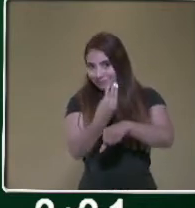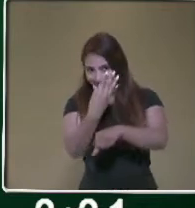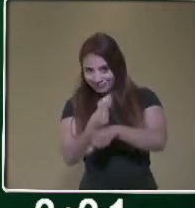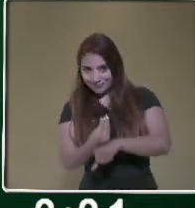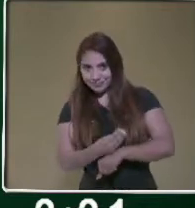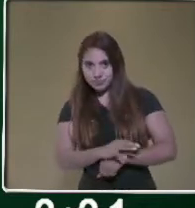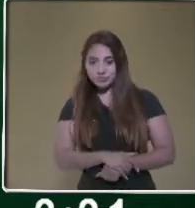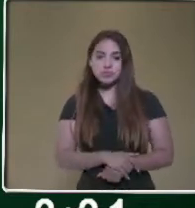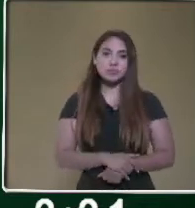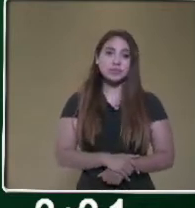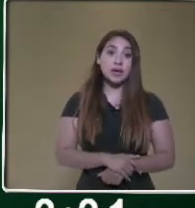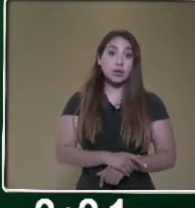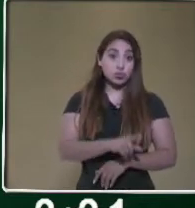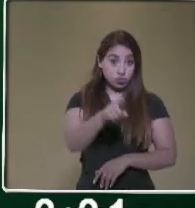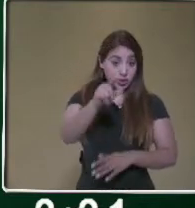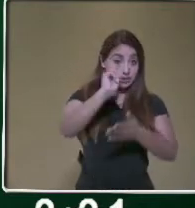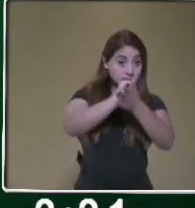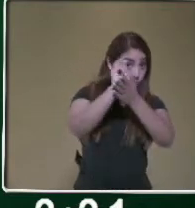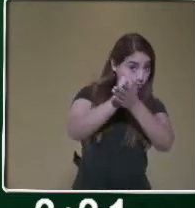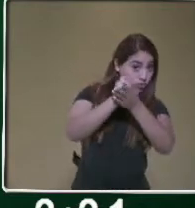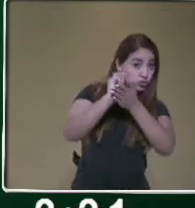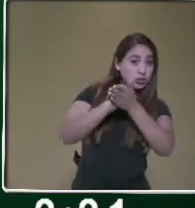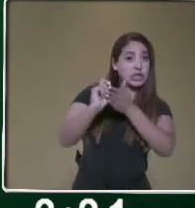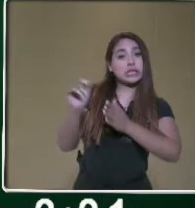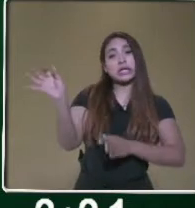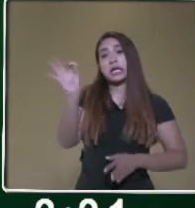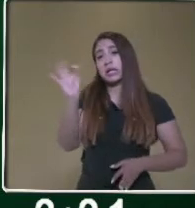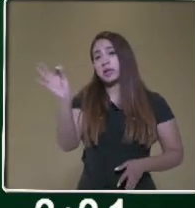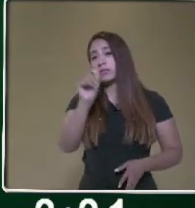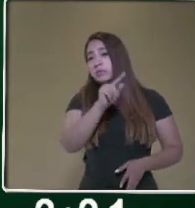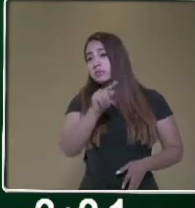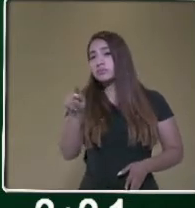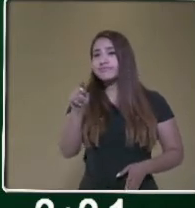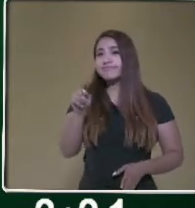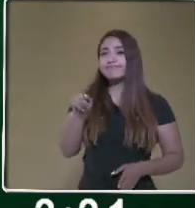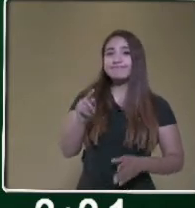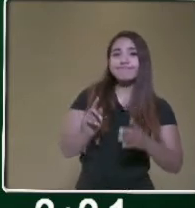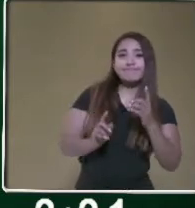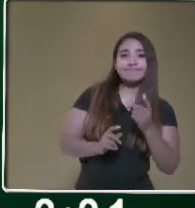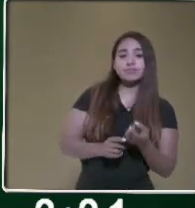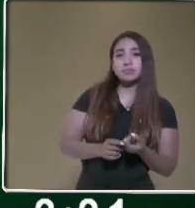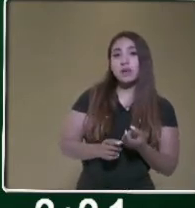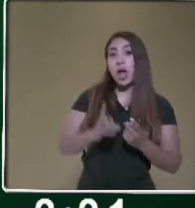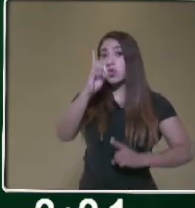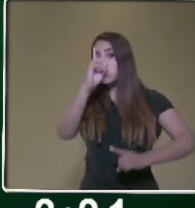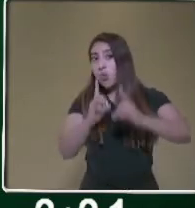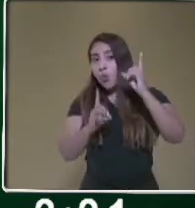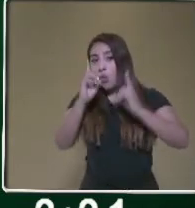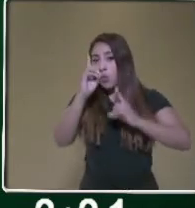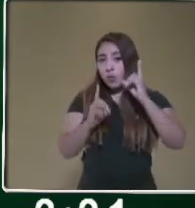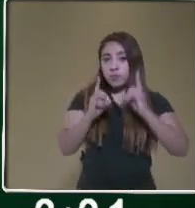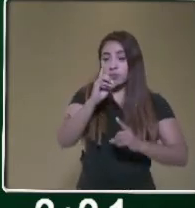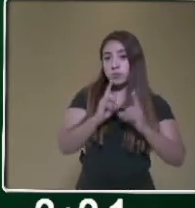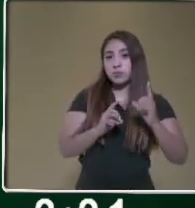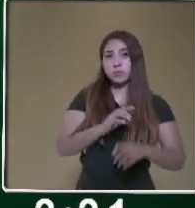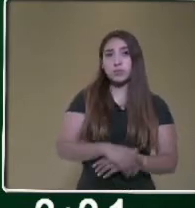Vayan tomando nota también, por si en dado caso en alguna les surge alguna duda. ¿Ok?